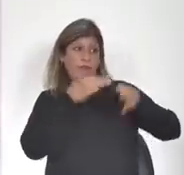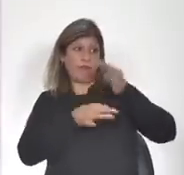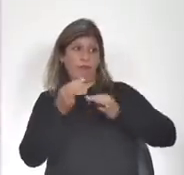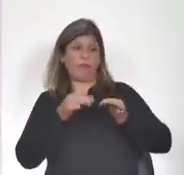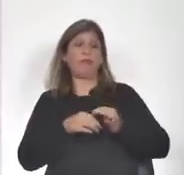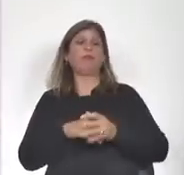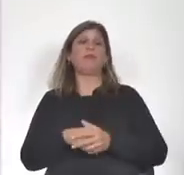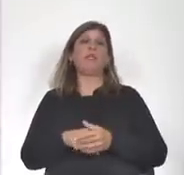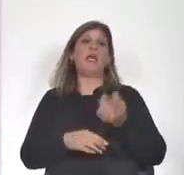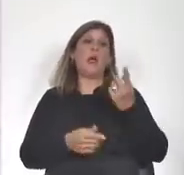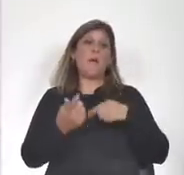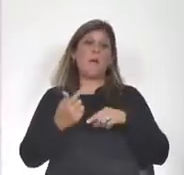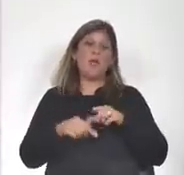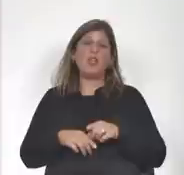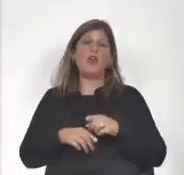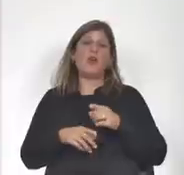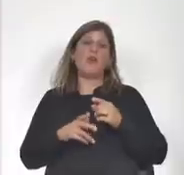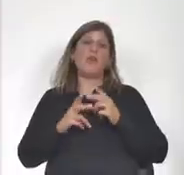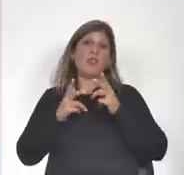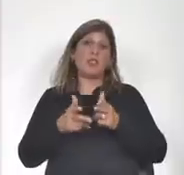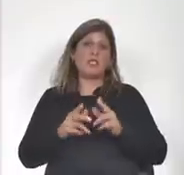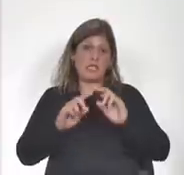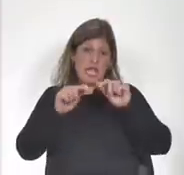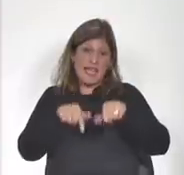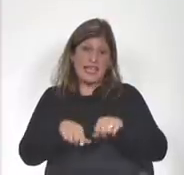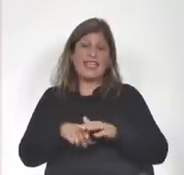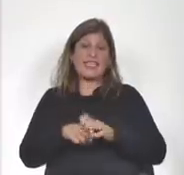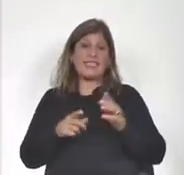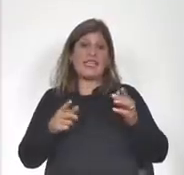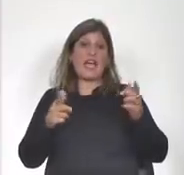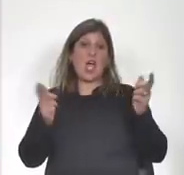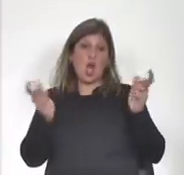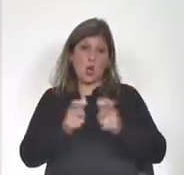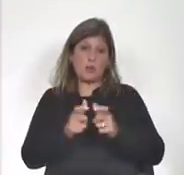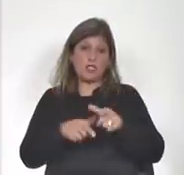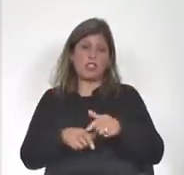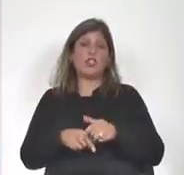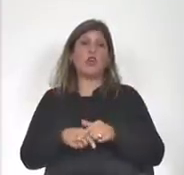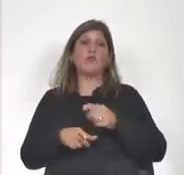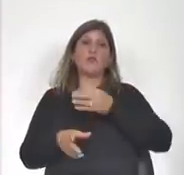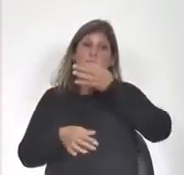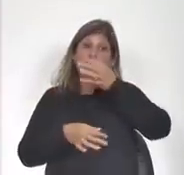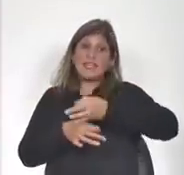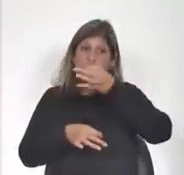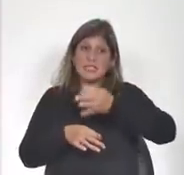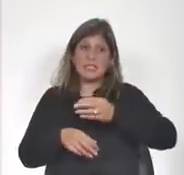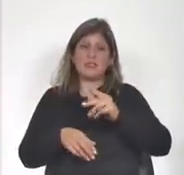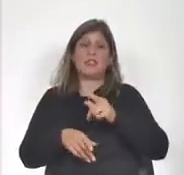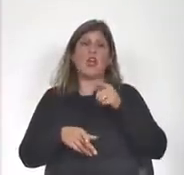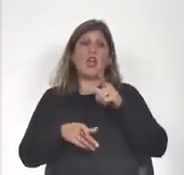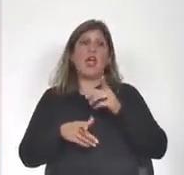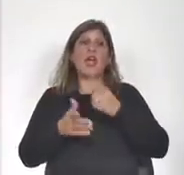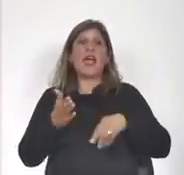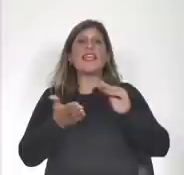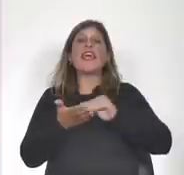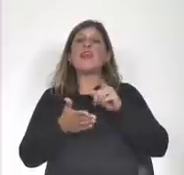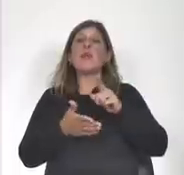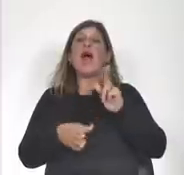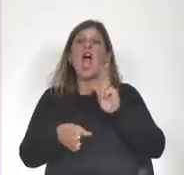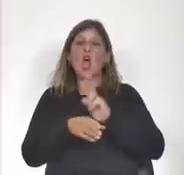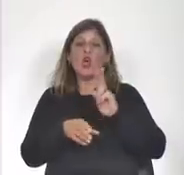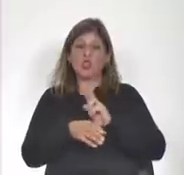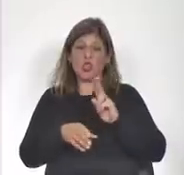pero decía que en esta comisión que asesora y que además controla el cumplimiento